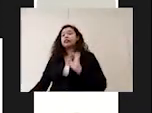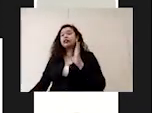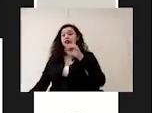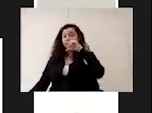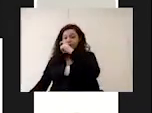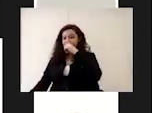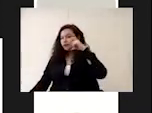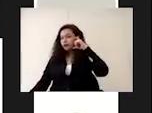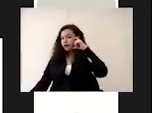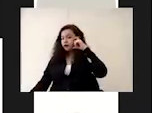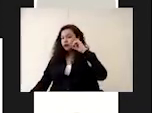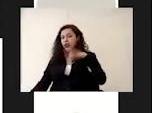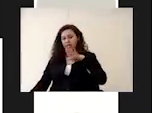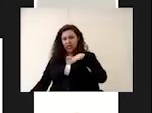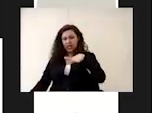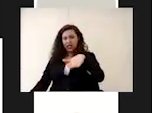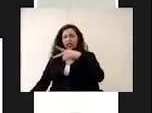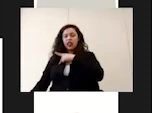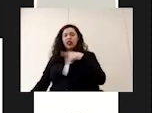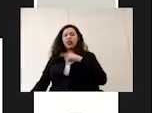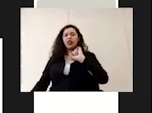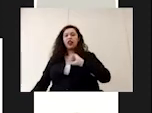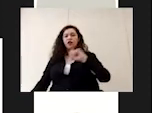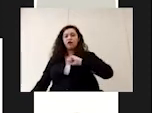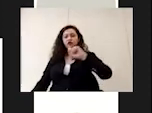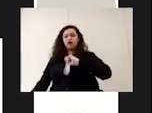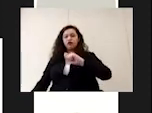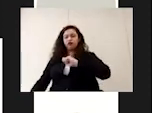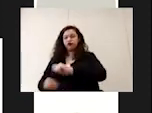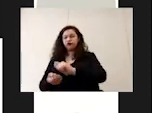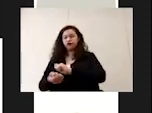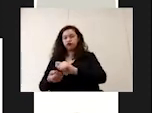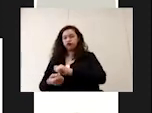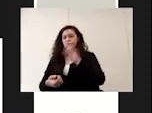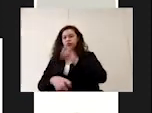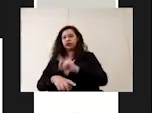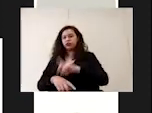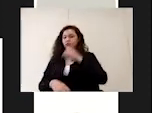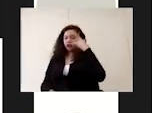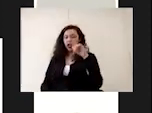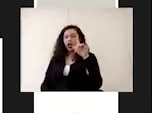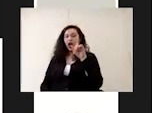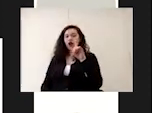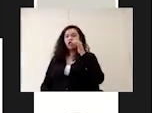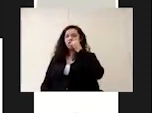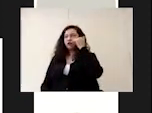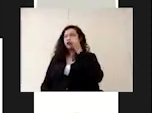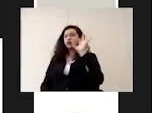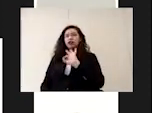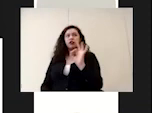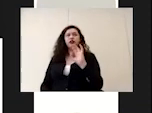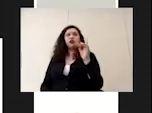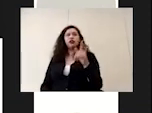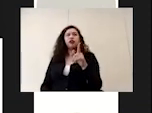sea de tela se tiene que lavar diariamente con agua y jabón si el cubrebocas es